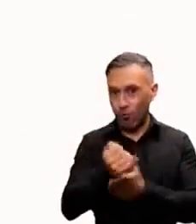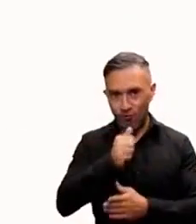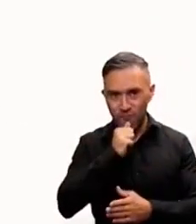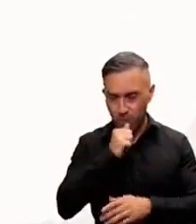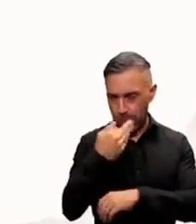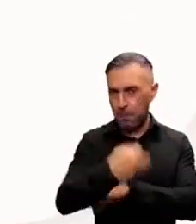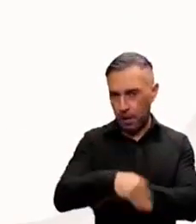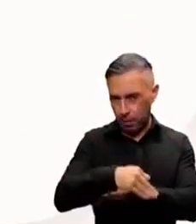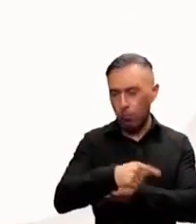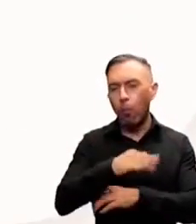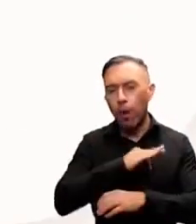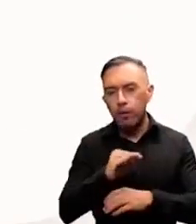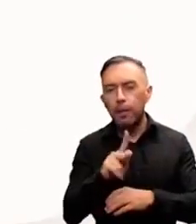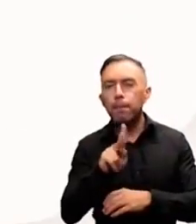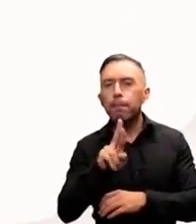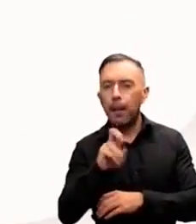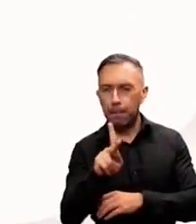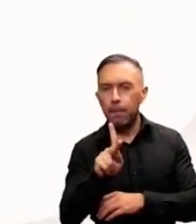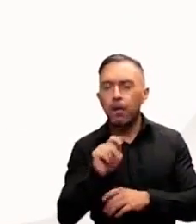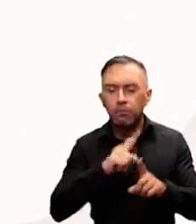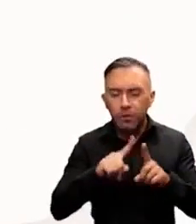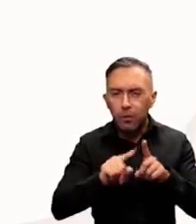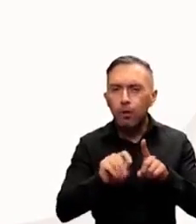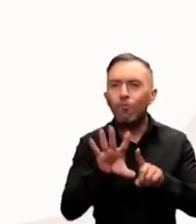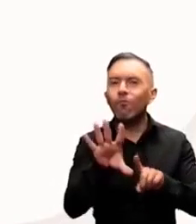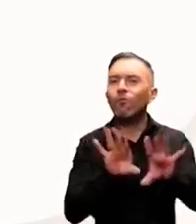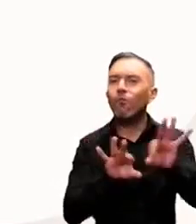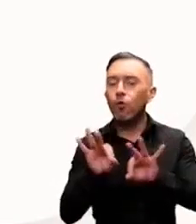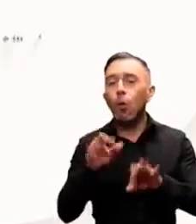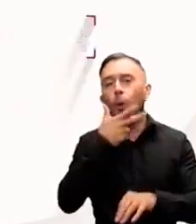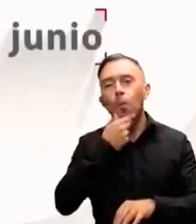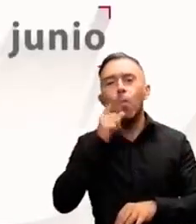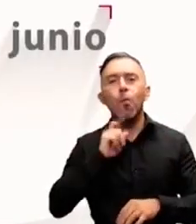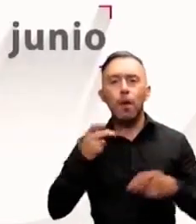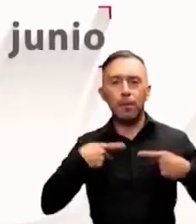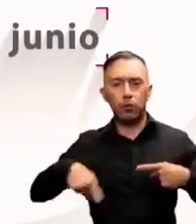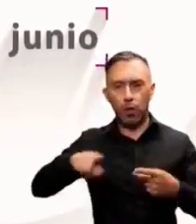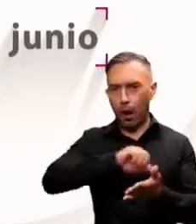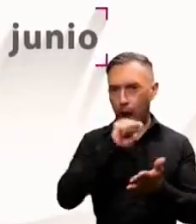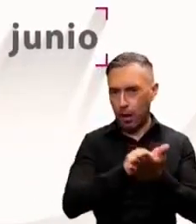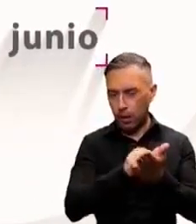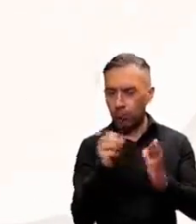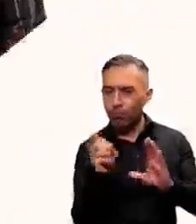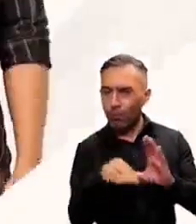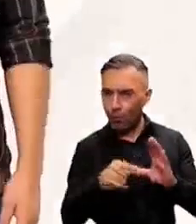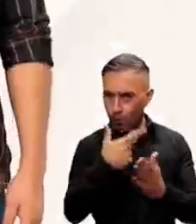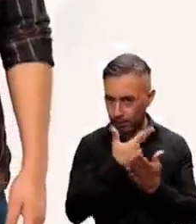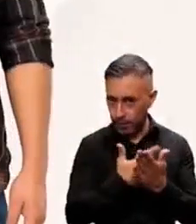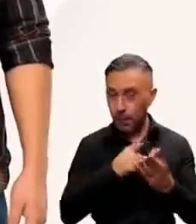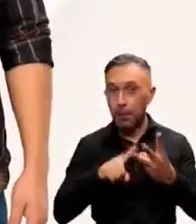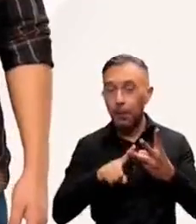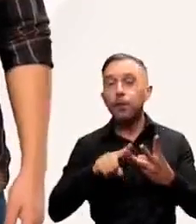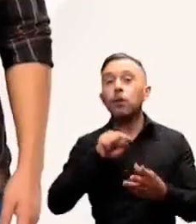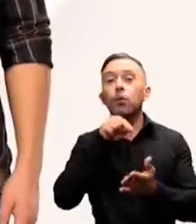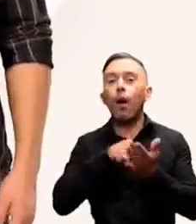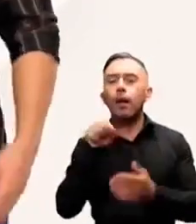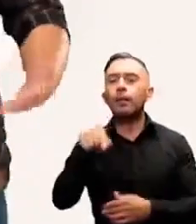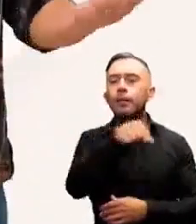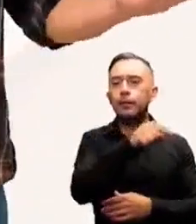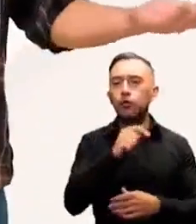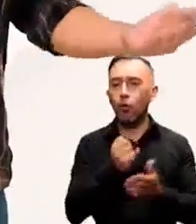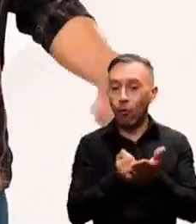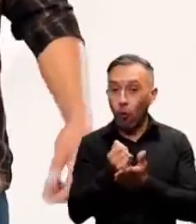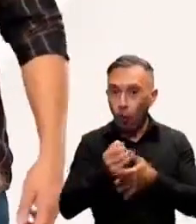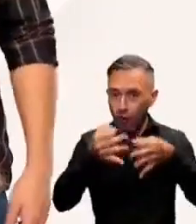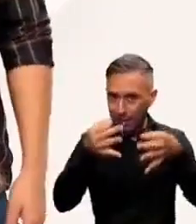los resultados los preliminares de la elección a través de los datos que integran las y los ciudadanos en las actas y los cómputos digitales que